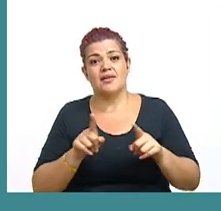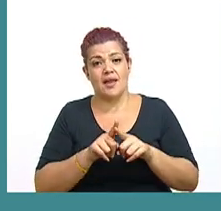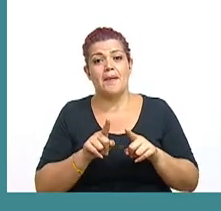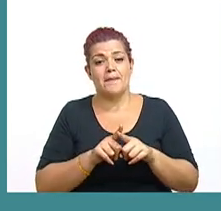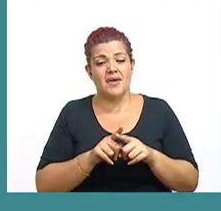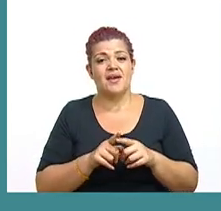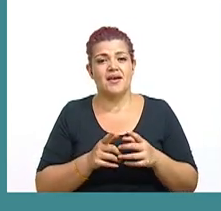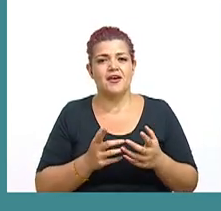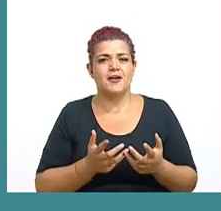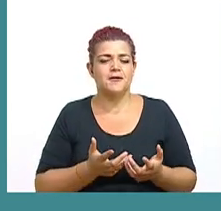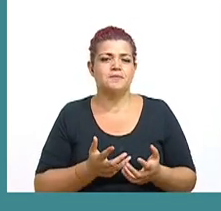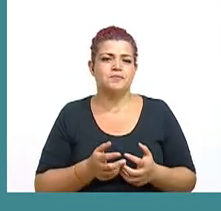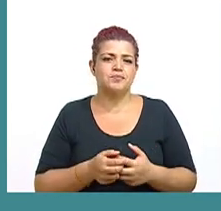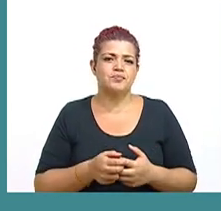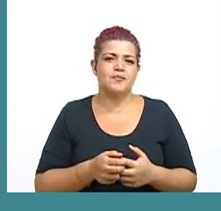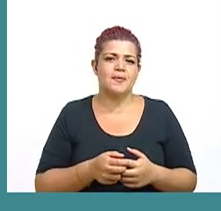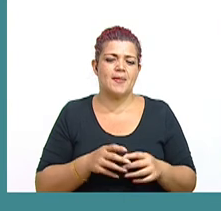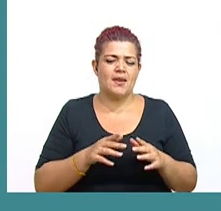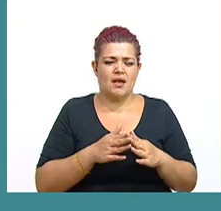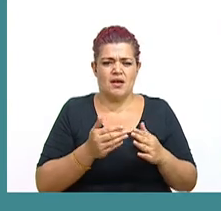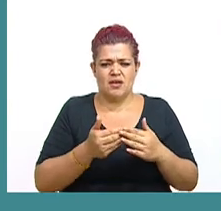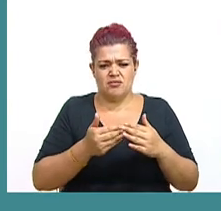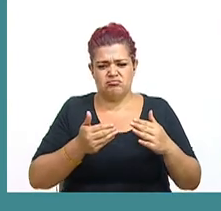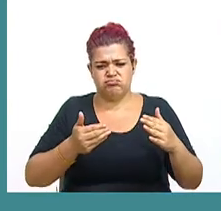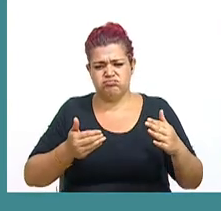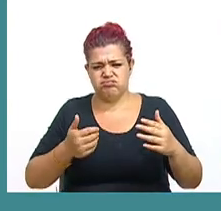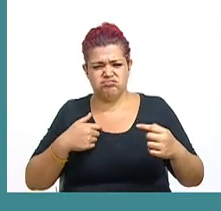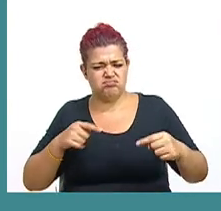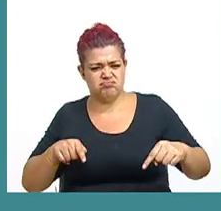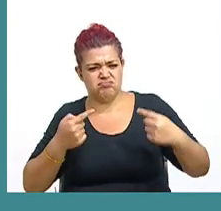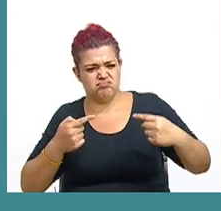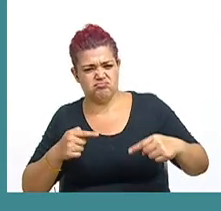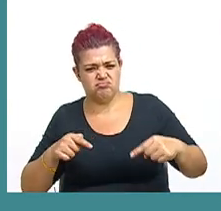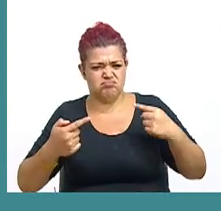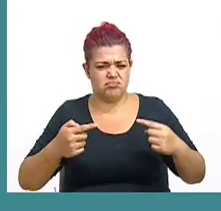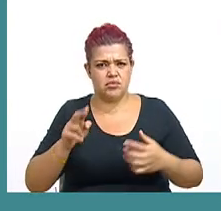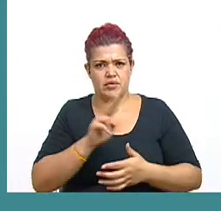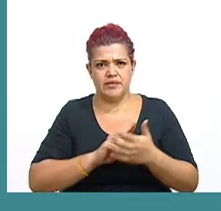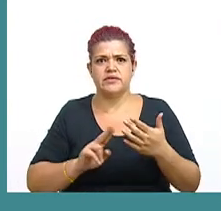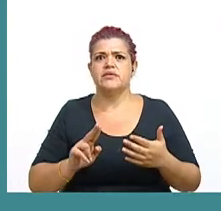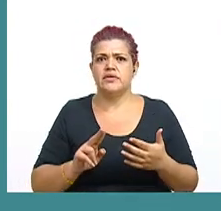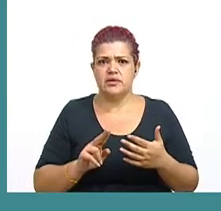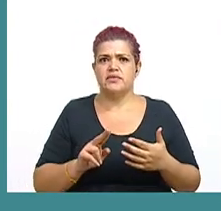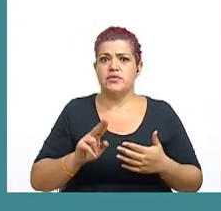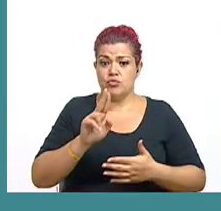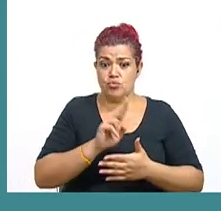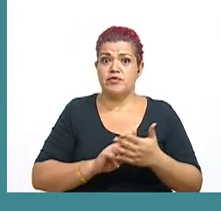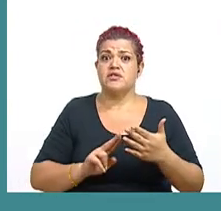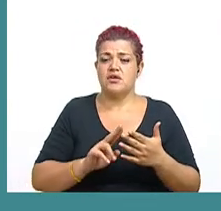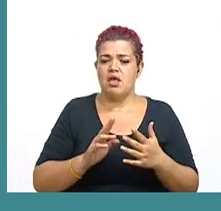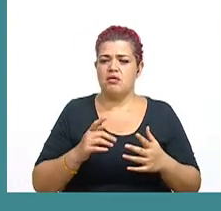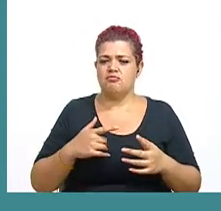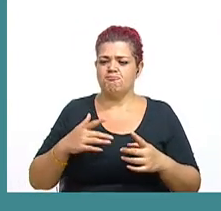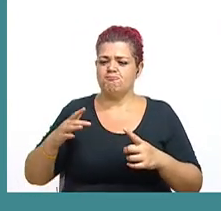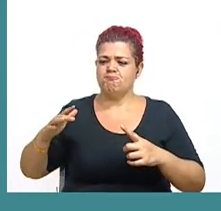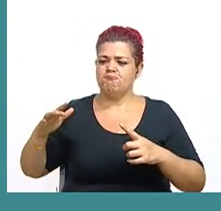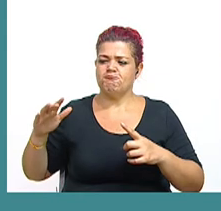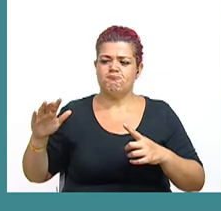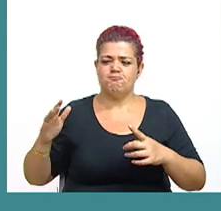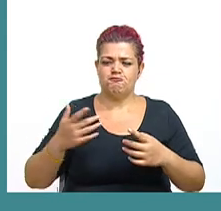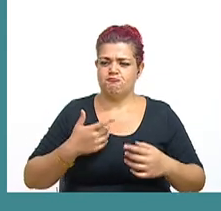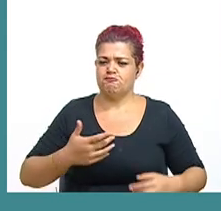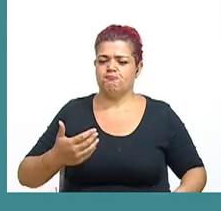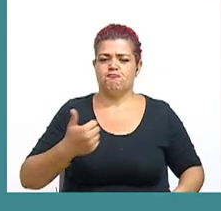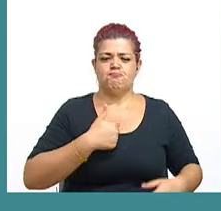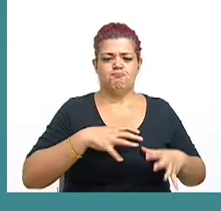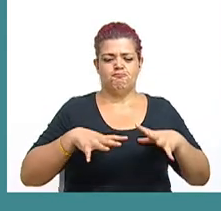hay periodos de crispación social. Y que las universidades en algún momento toman ese papel cuando lo